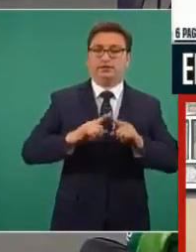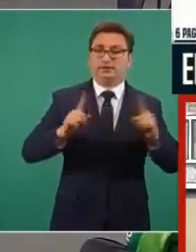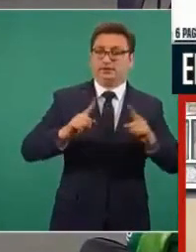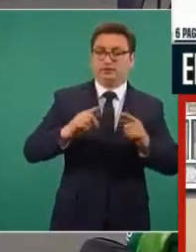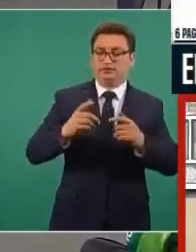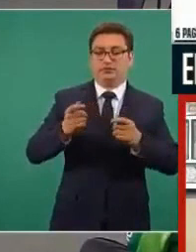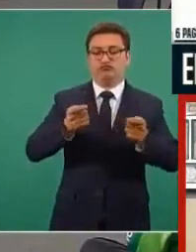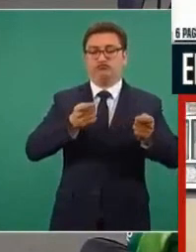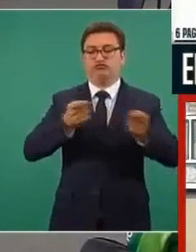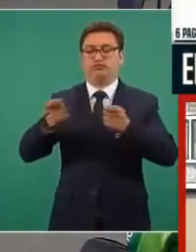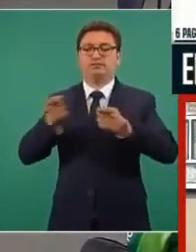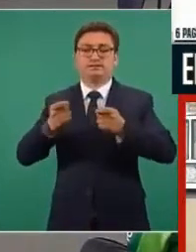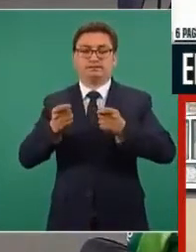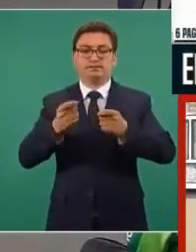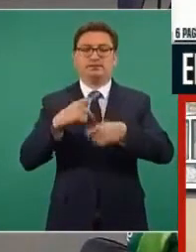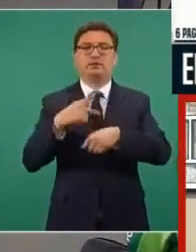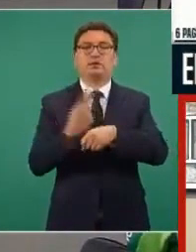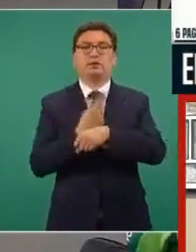Y eso es lo que sucedió.